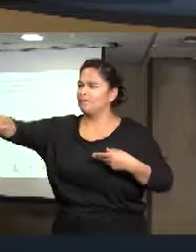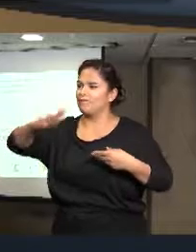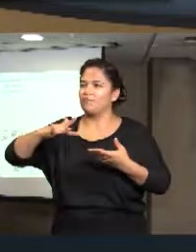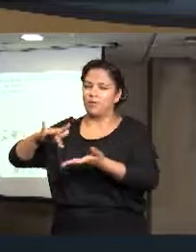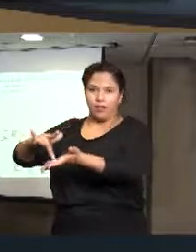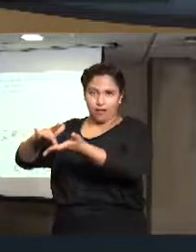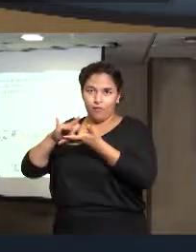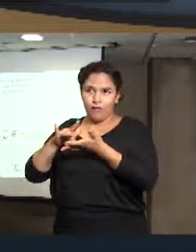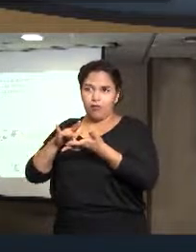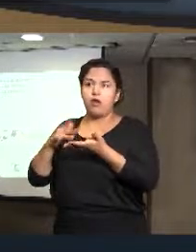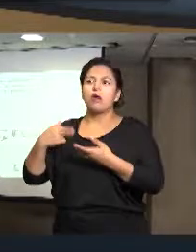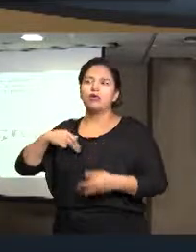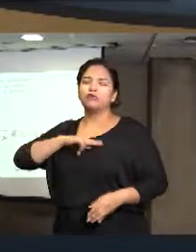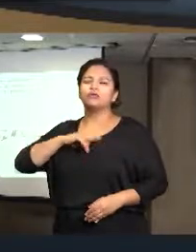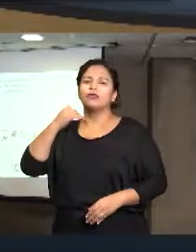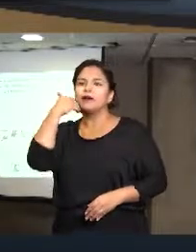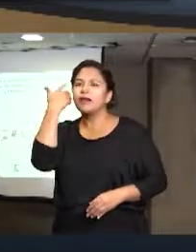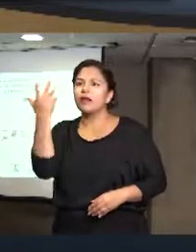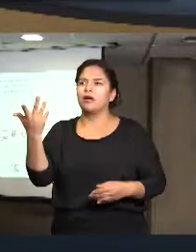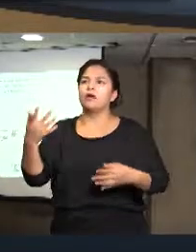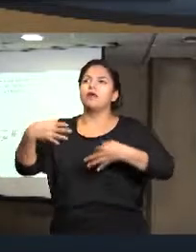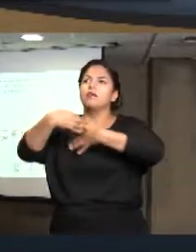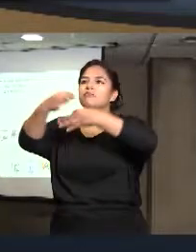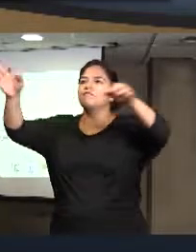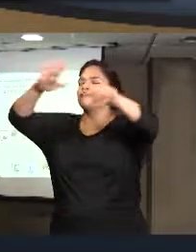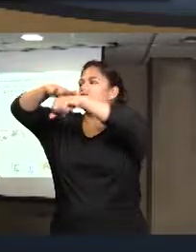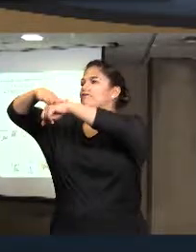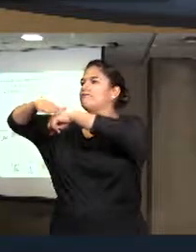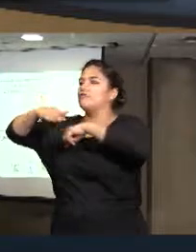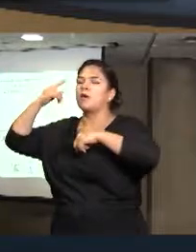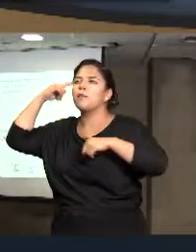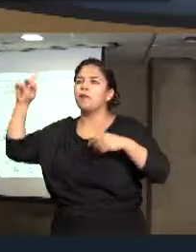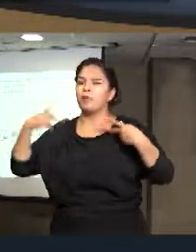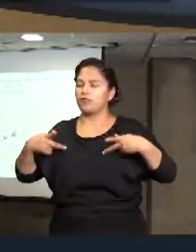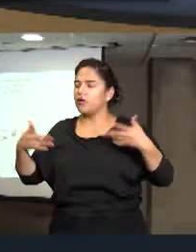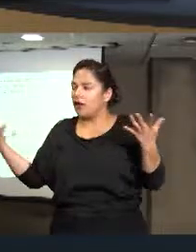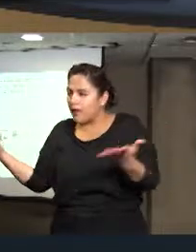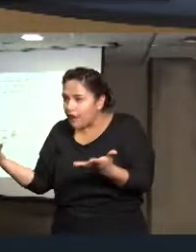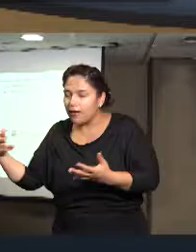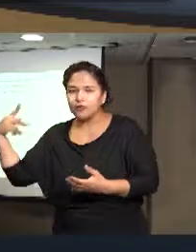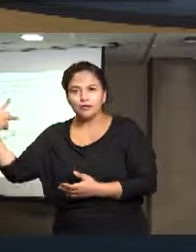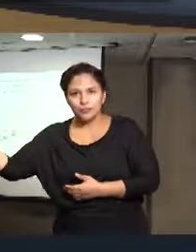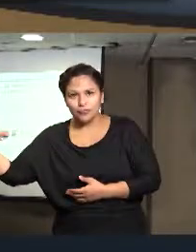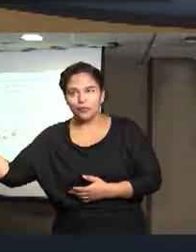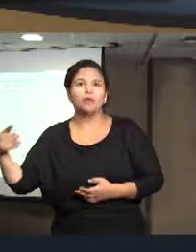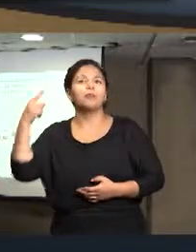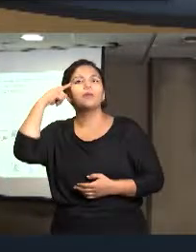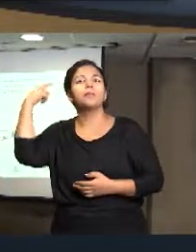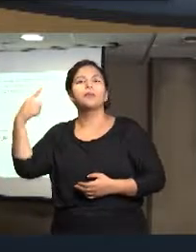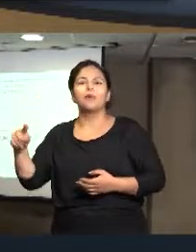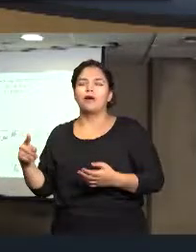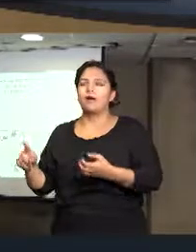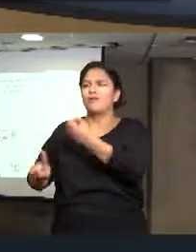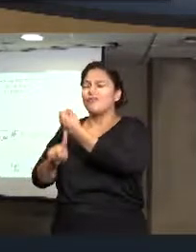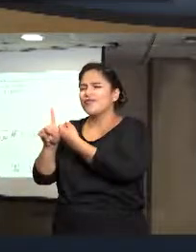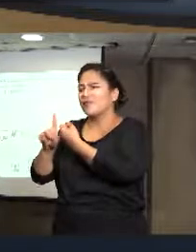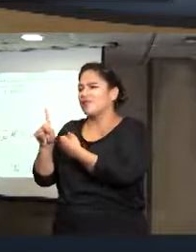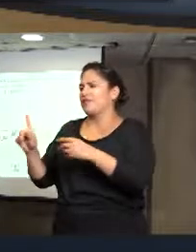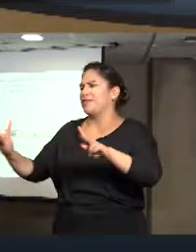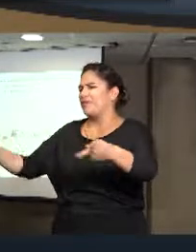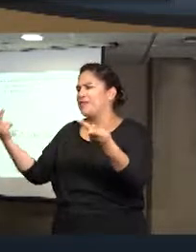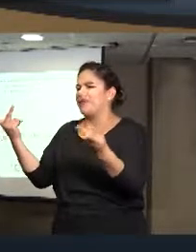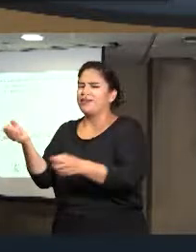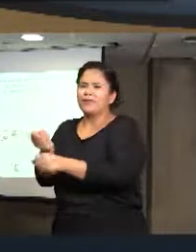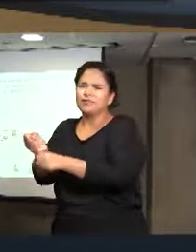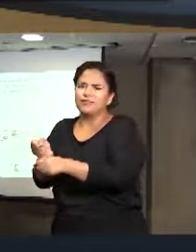es promover acciones de involucramiento, acciones que nos permitan prevenir un destino tan lastimoso como